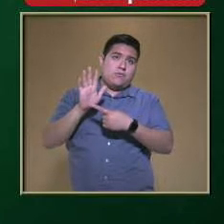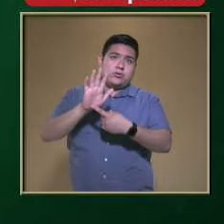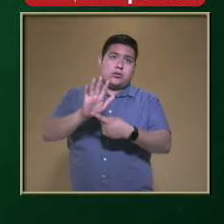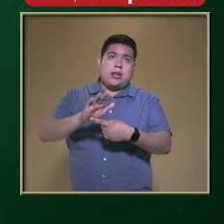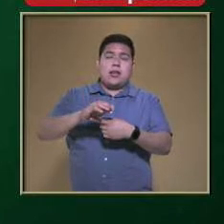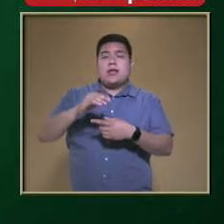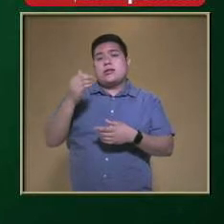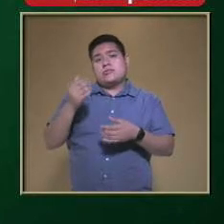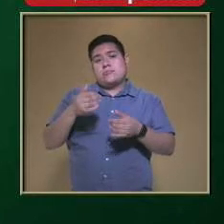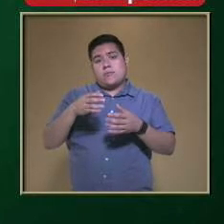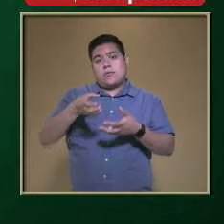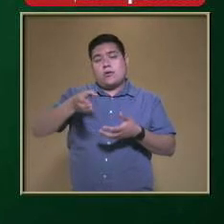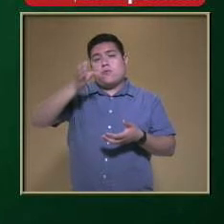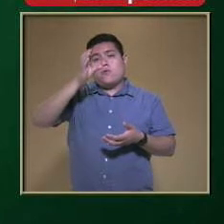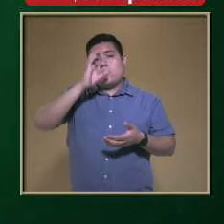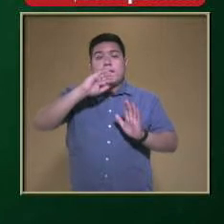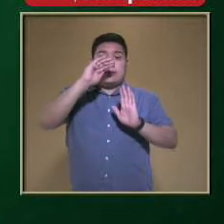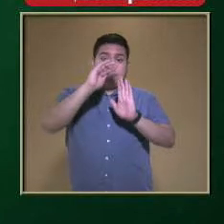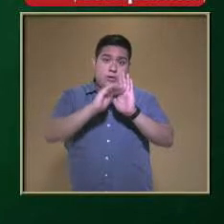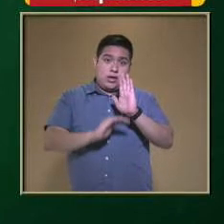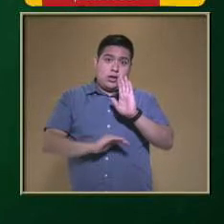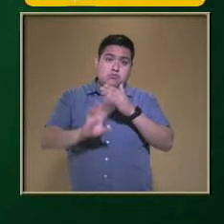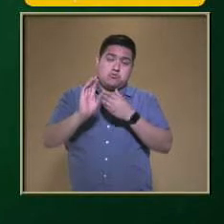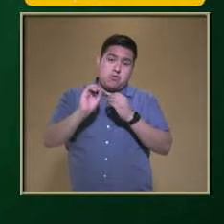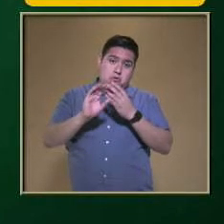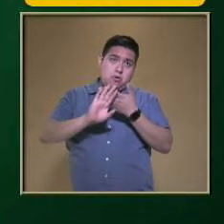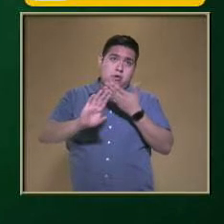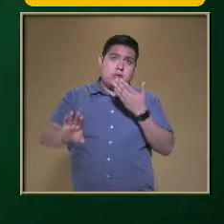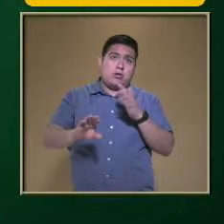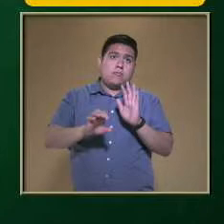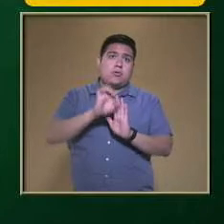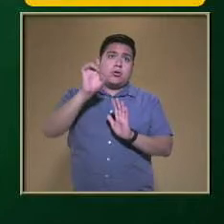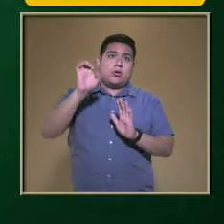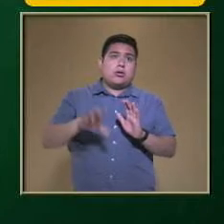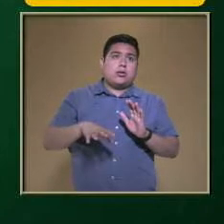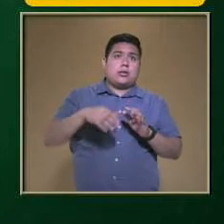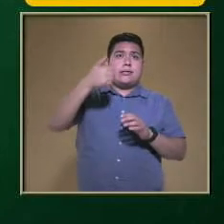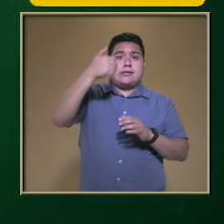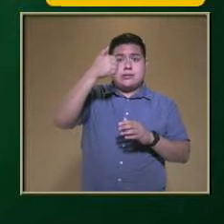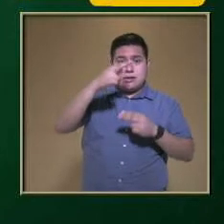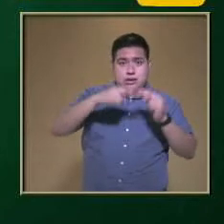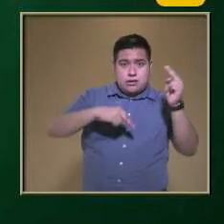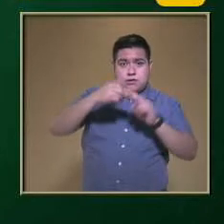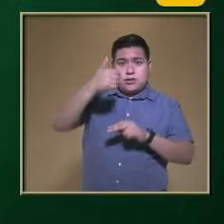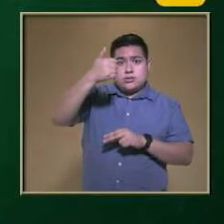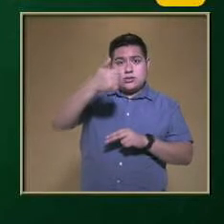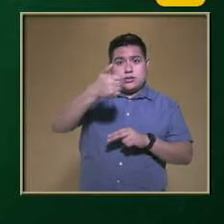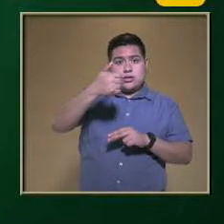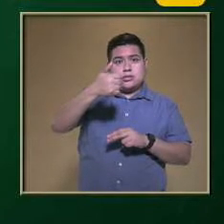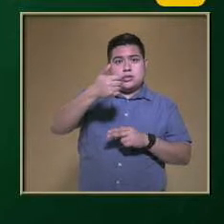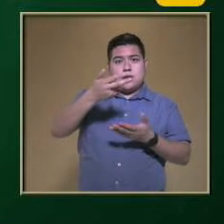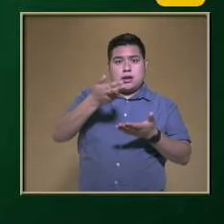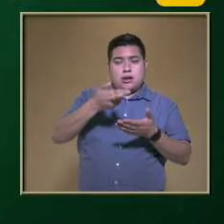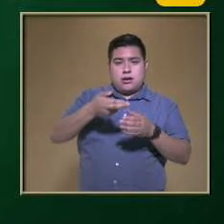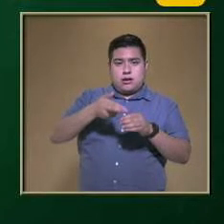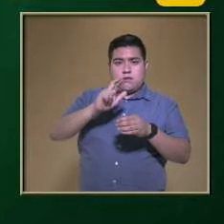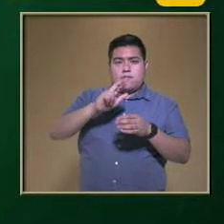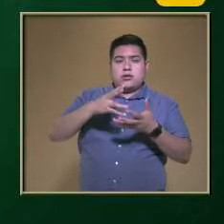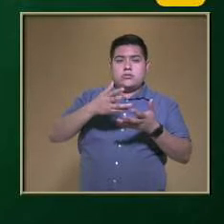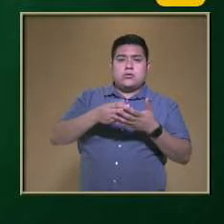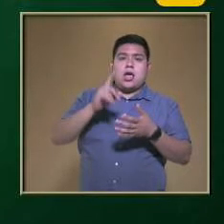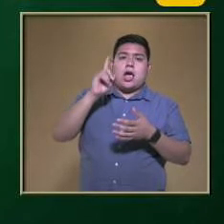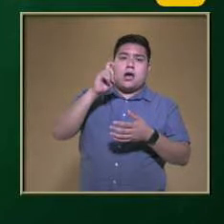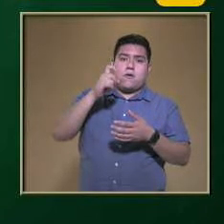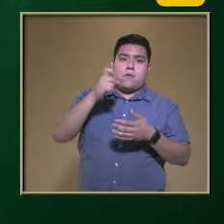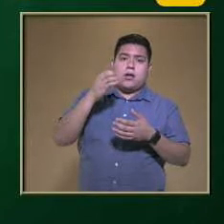bebidas Que menos debemos Consumir O evitar totalmente Como en el caso Del nivel 6 Que tenemos ahí Los refrescos Y aguas de sabor Ahí